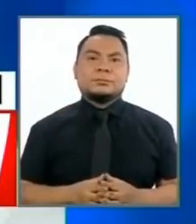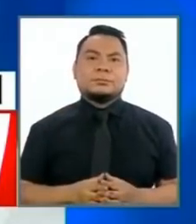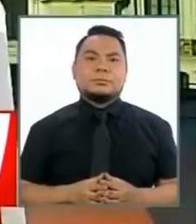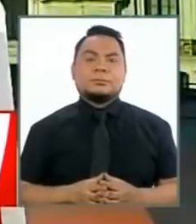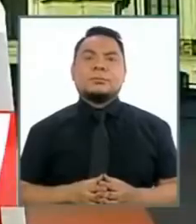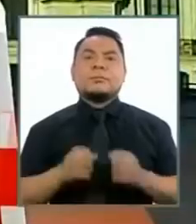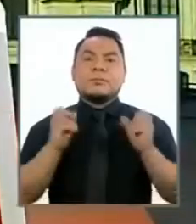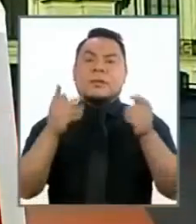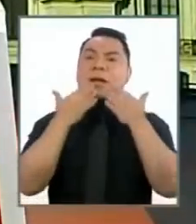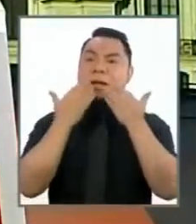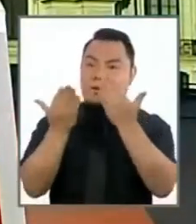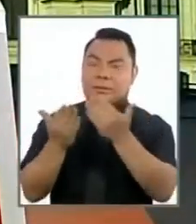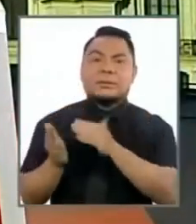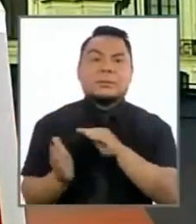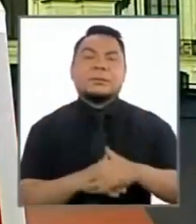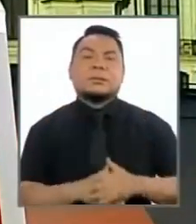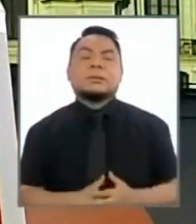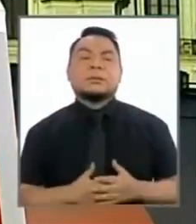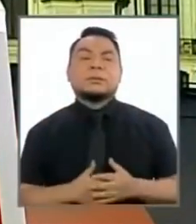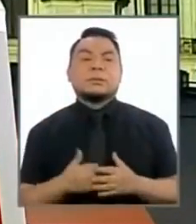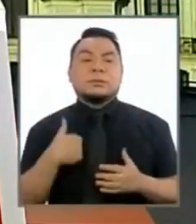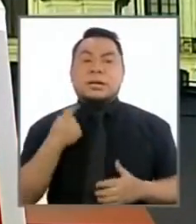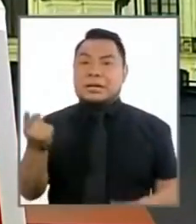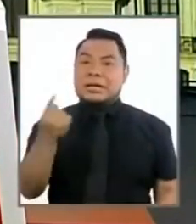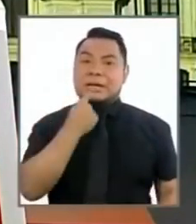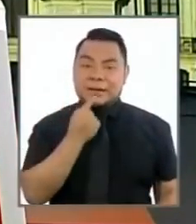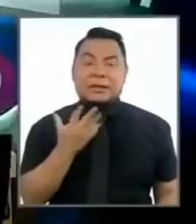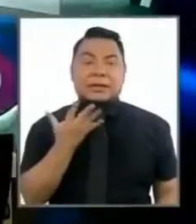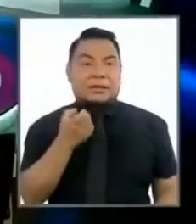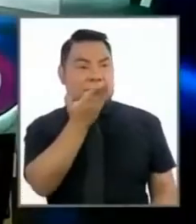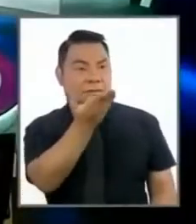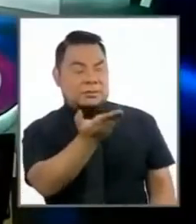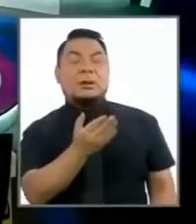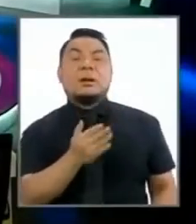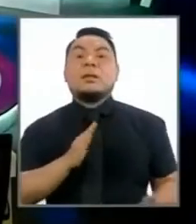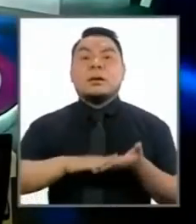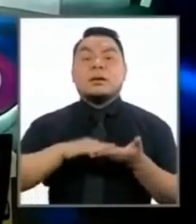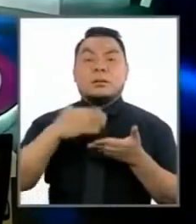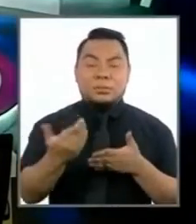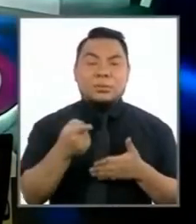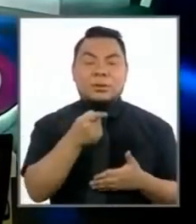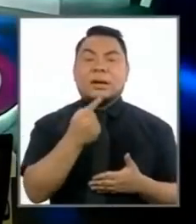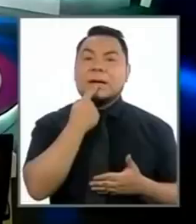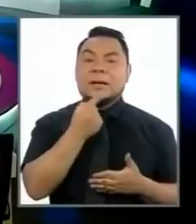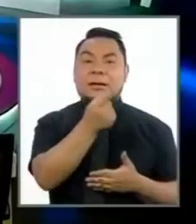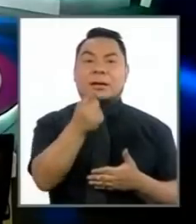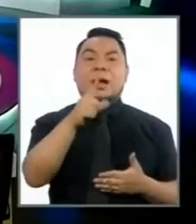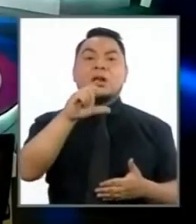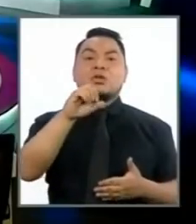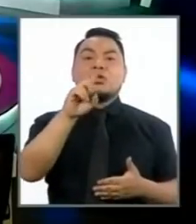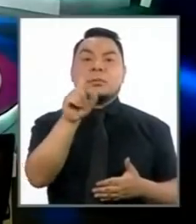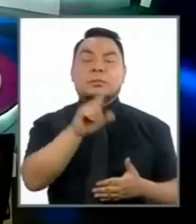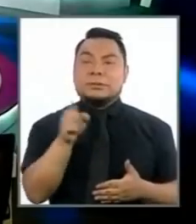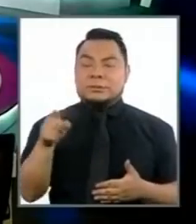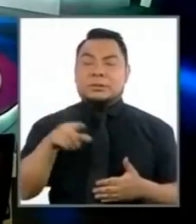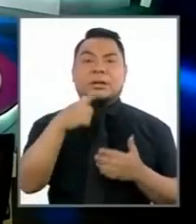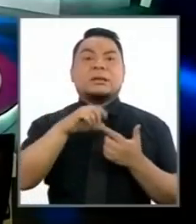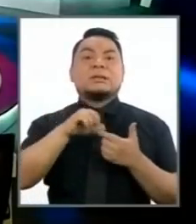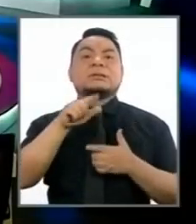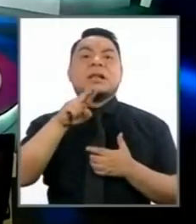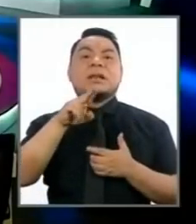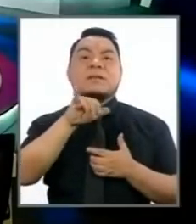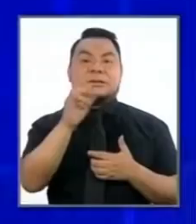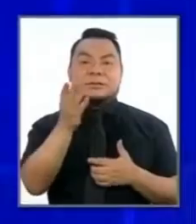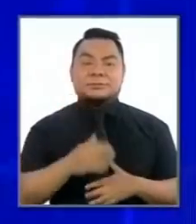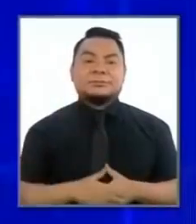Muy bien. Muchísimas gracias. señor Salaverri dijo que quería intervenir y después vamos a comentar al señor López Aliaga después del señor Salaverri.